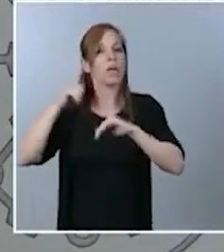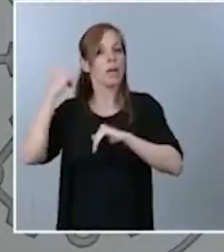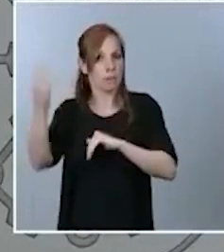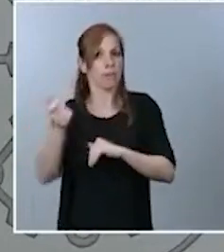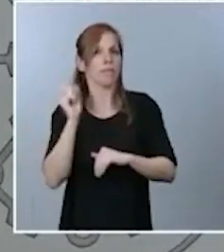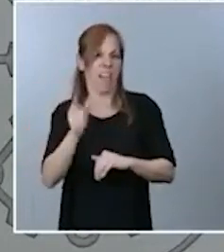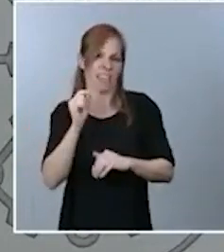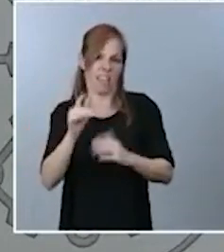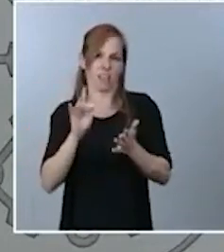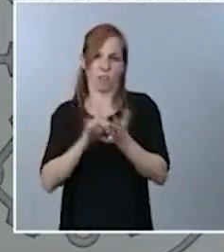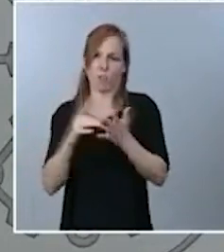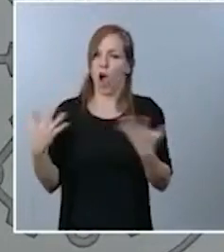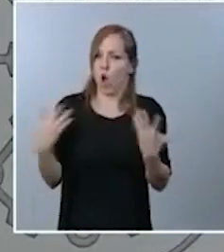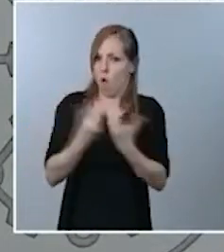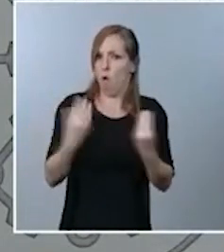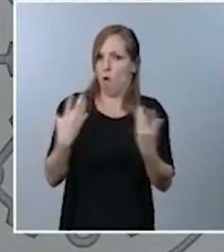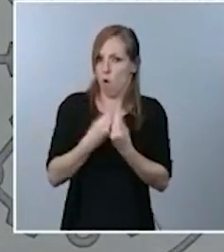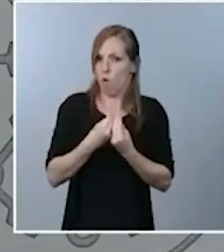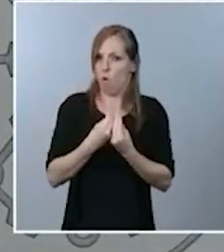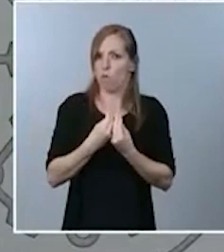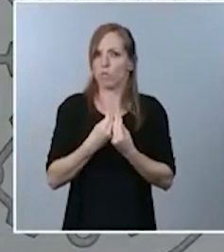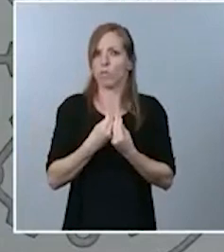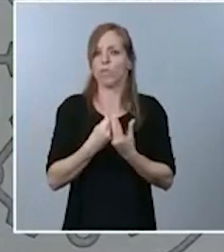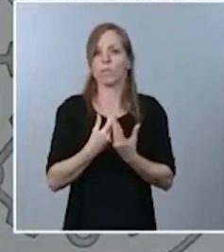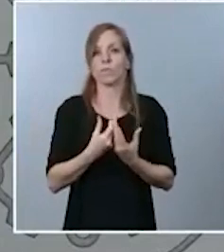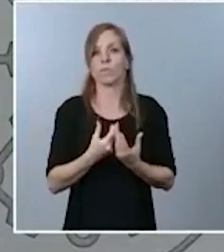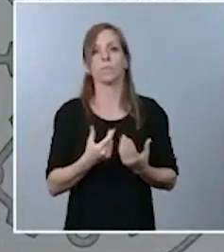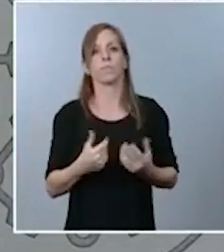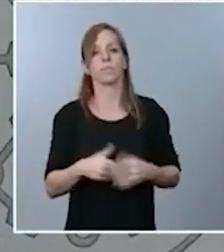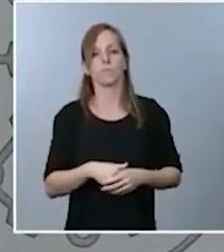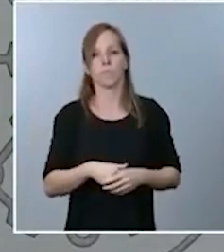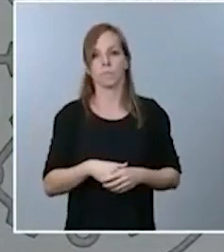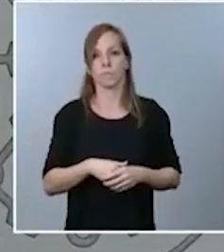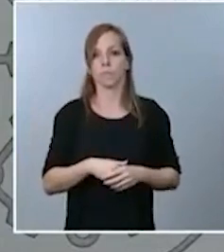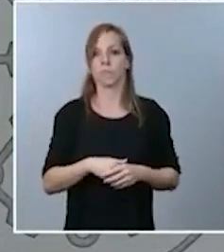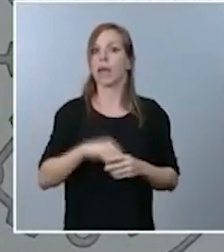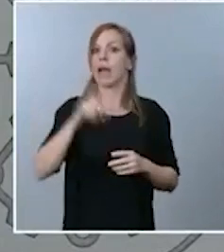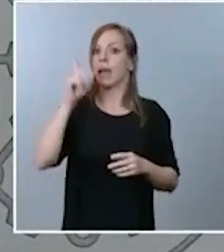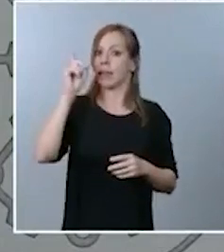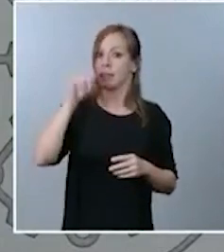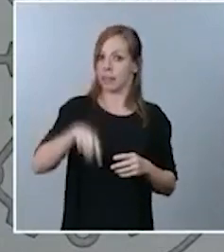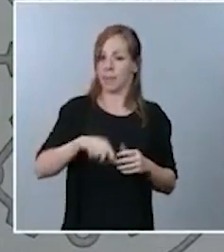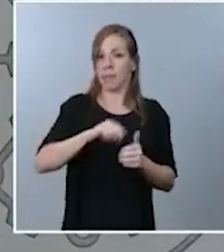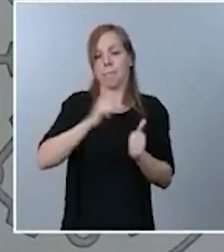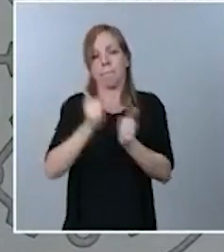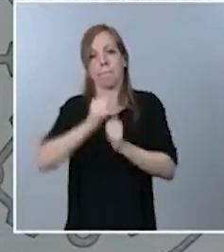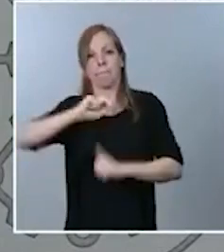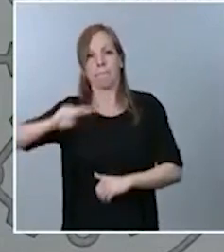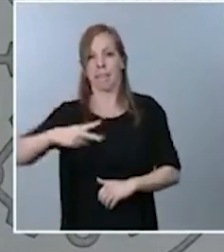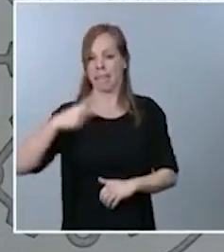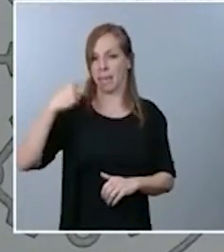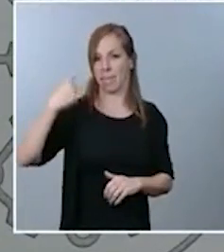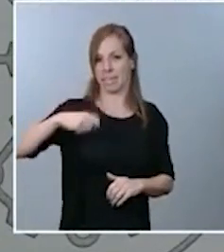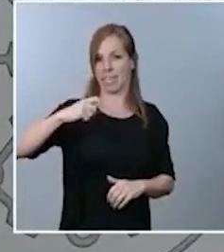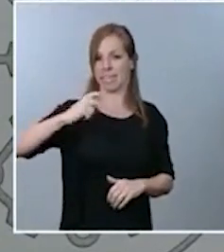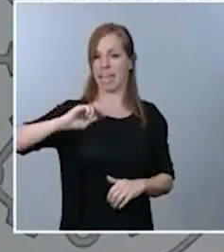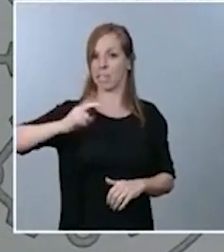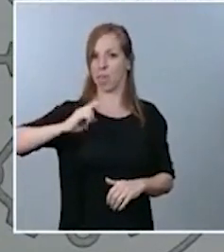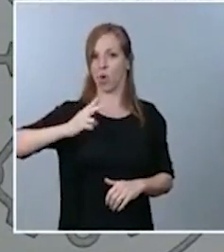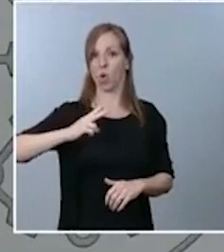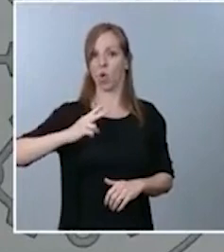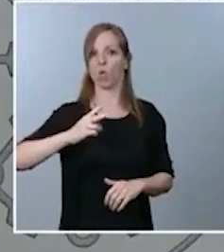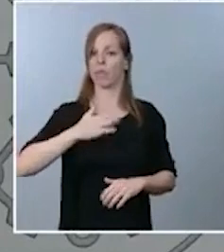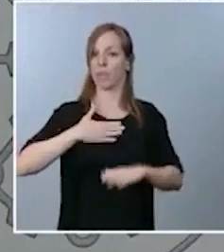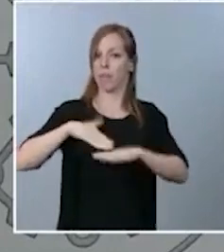y en este tipo de acompañamiento a Su Majestad, y también por el vicepresidente segundo del Gobierno, como hemos ido